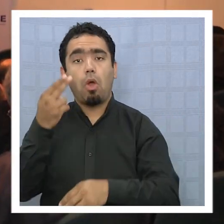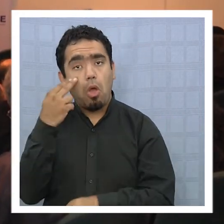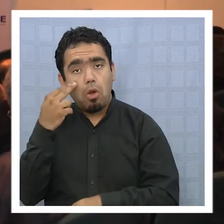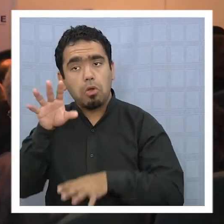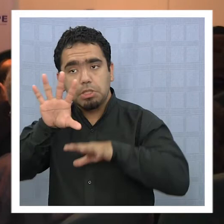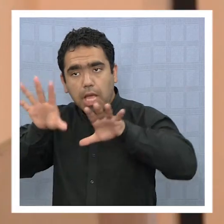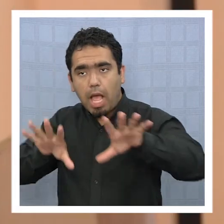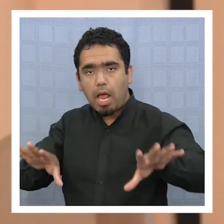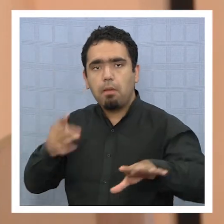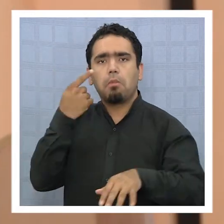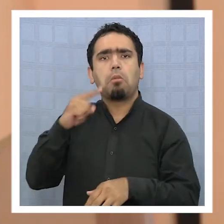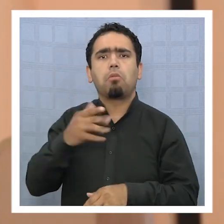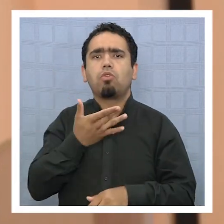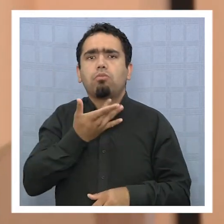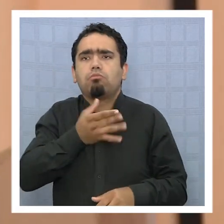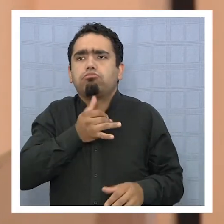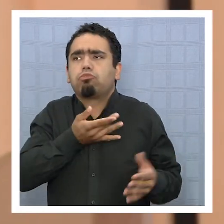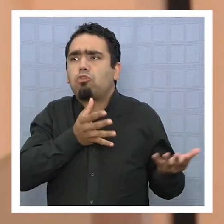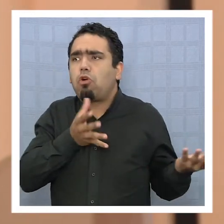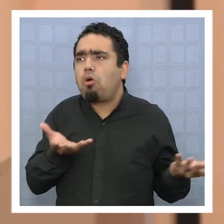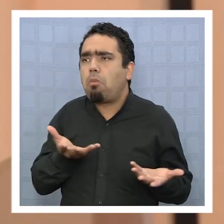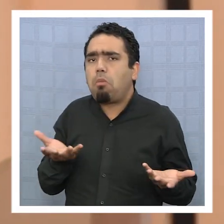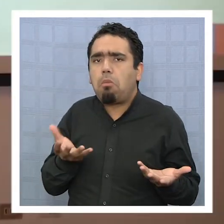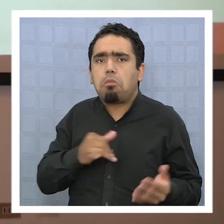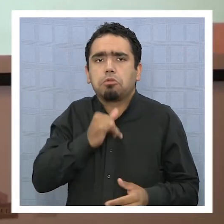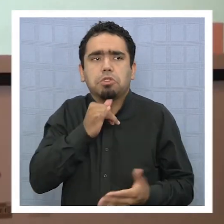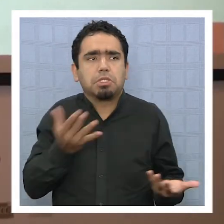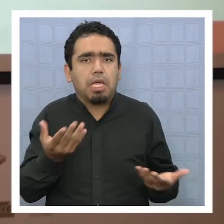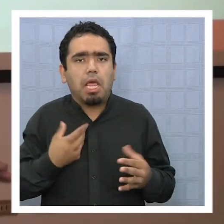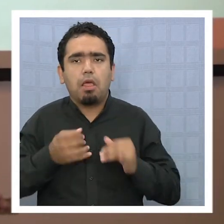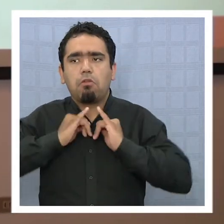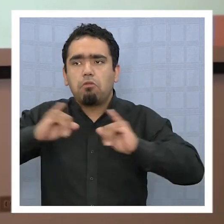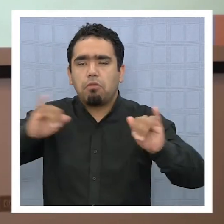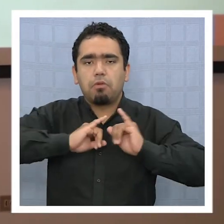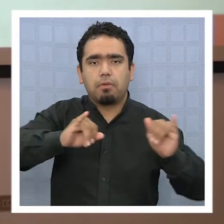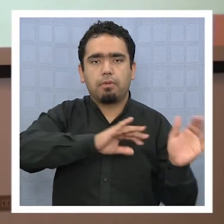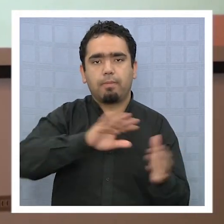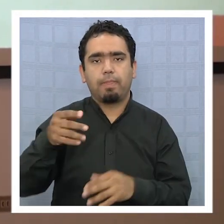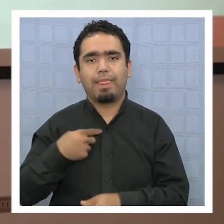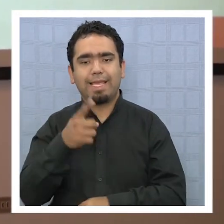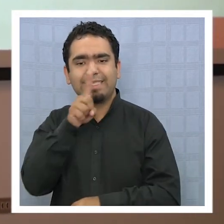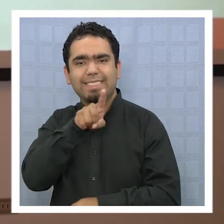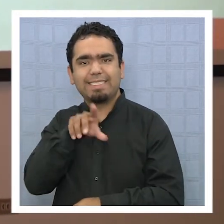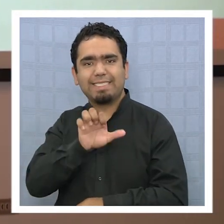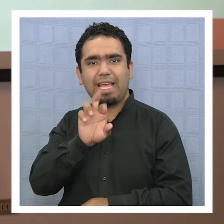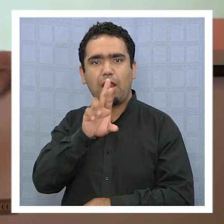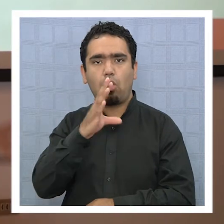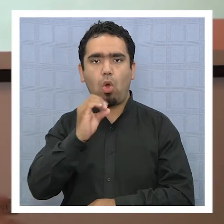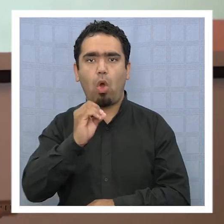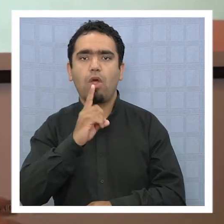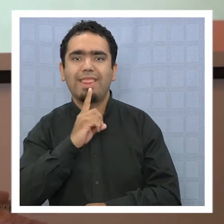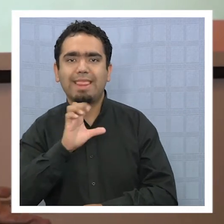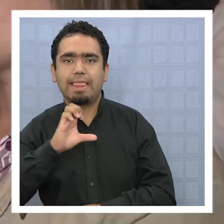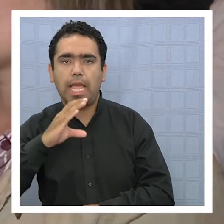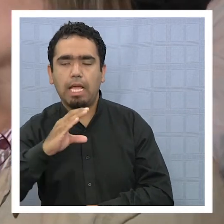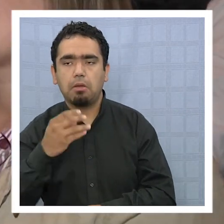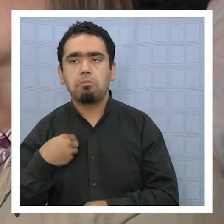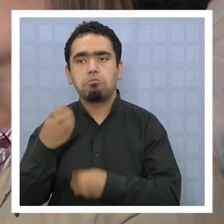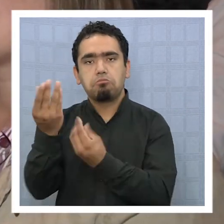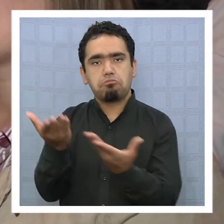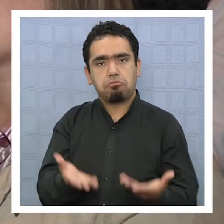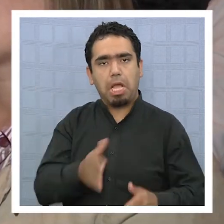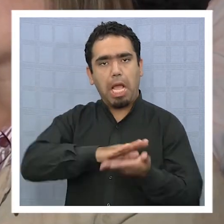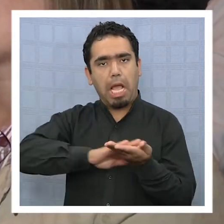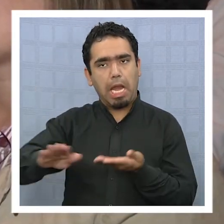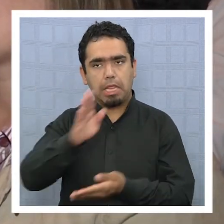cómo difundirlo. La jornada fue financiada por Cercotec y fue gratuita para los beneficiarios, con una buena respuesta